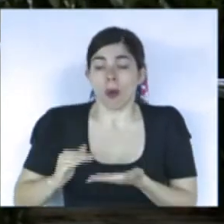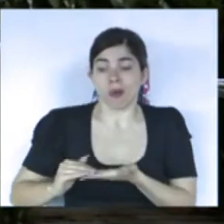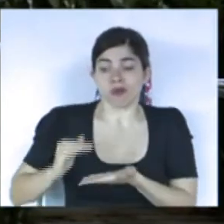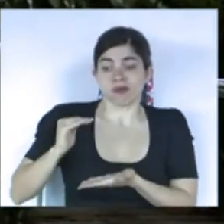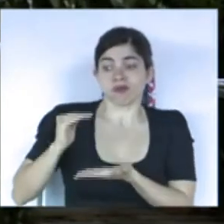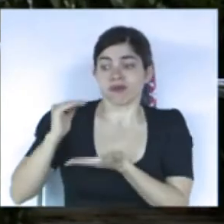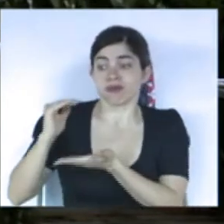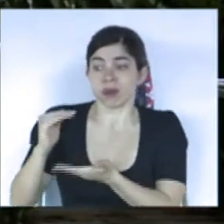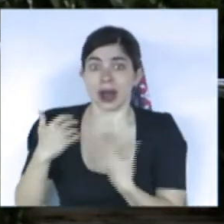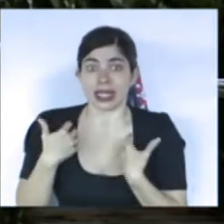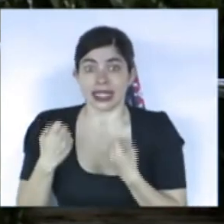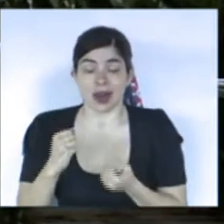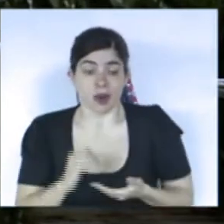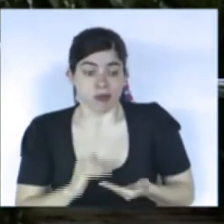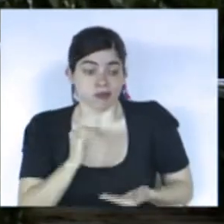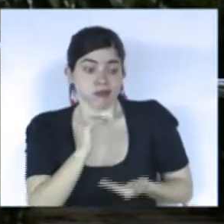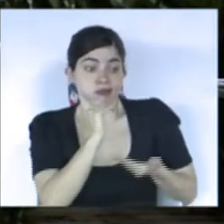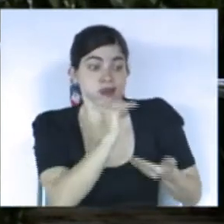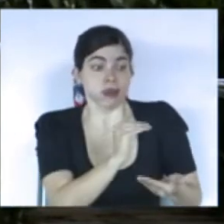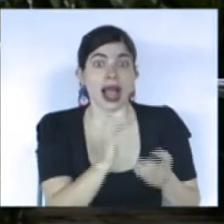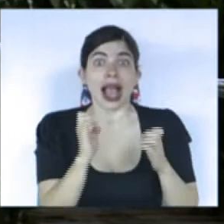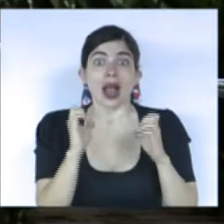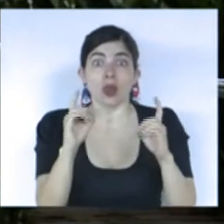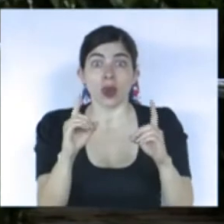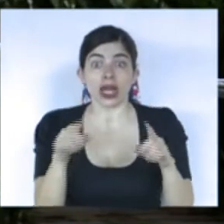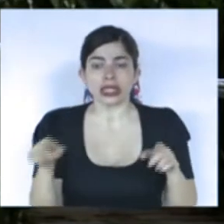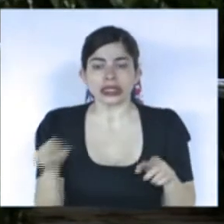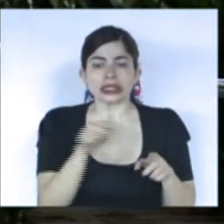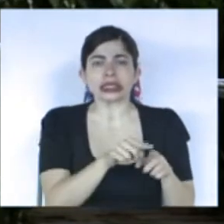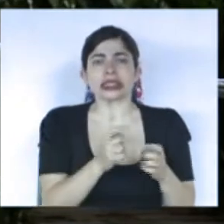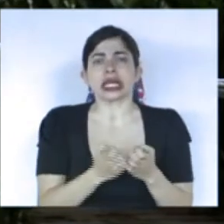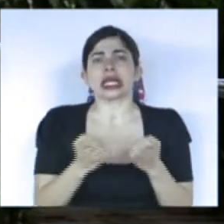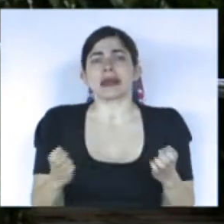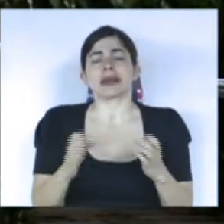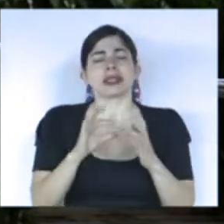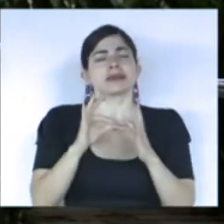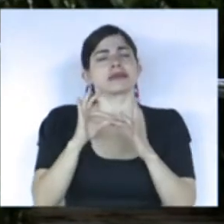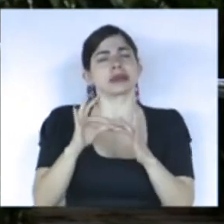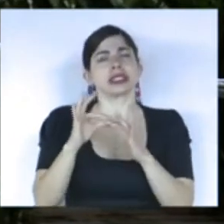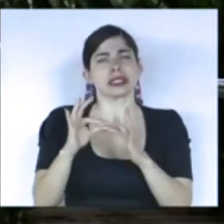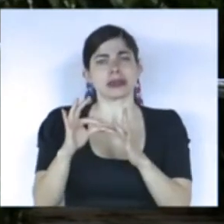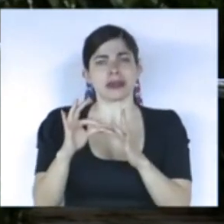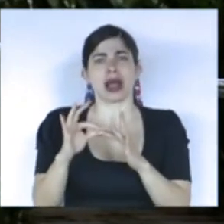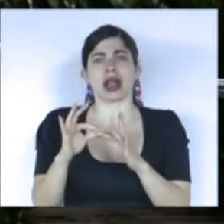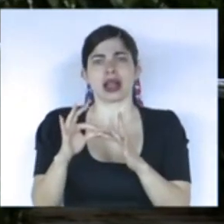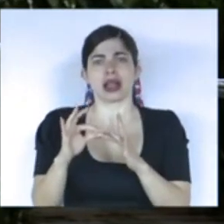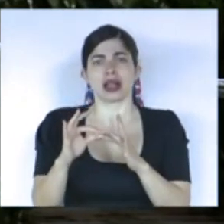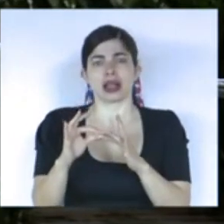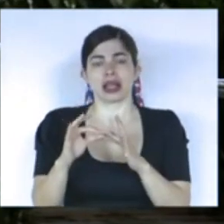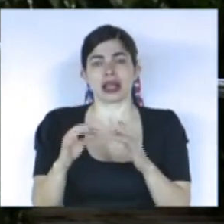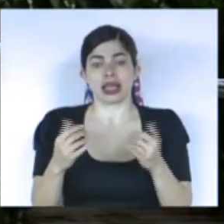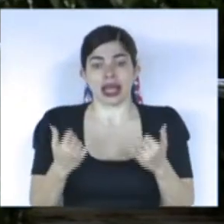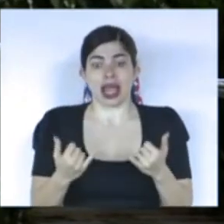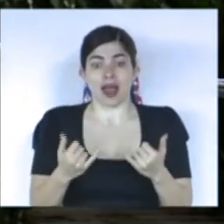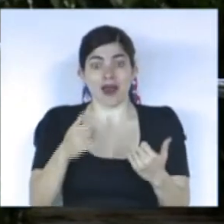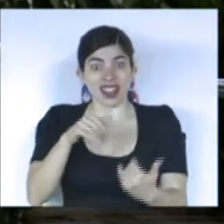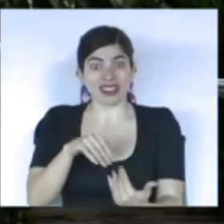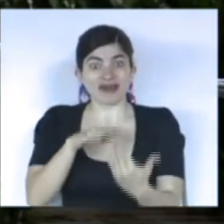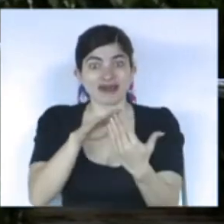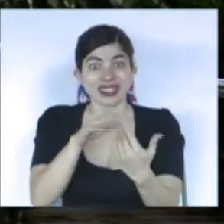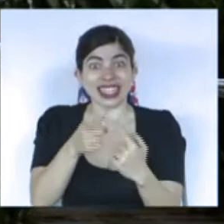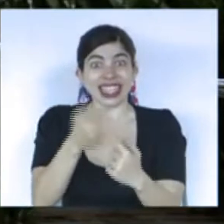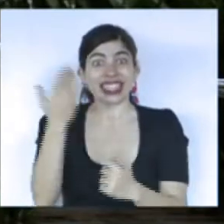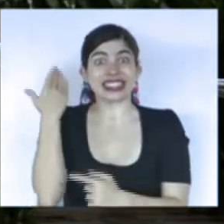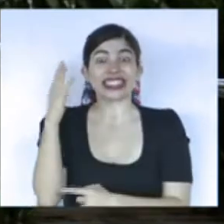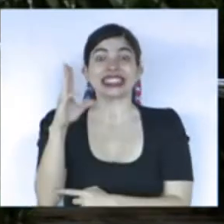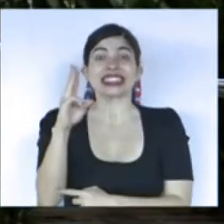salud y en educación han sido el instrumento fundamental con el que libramos esta lucha desde el 6